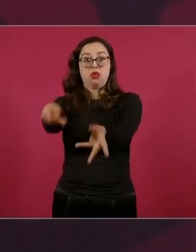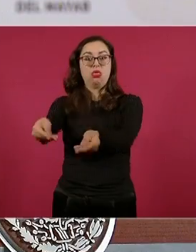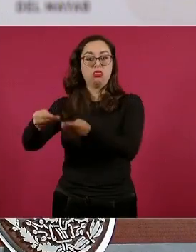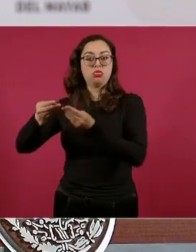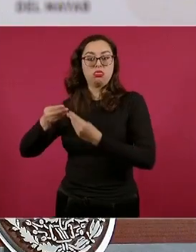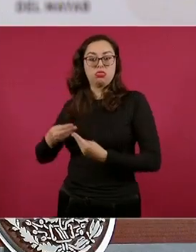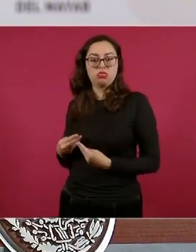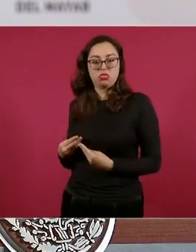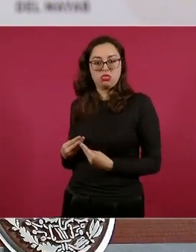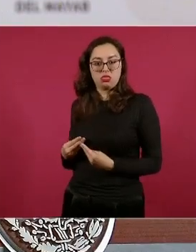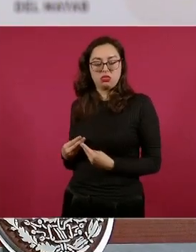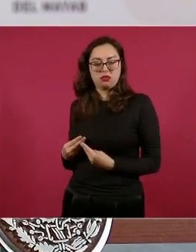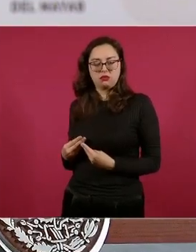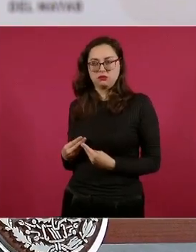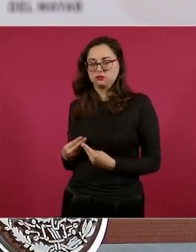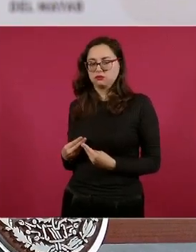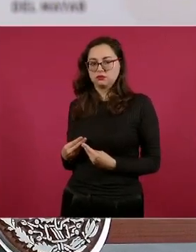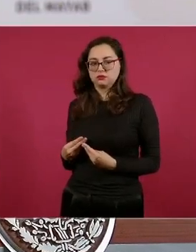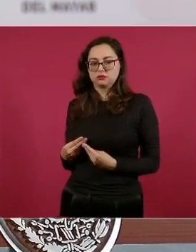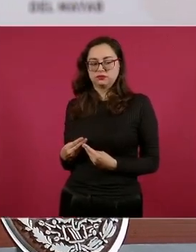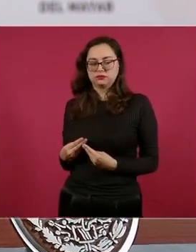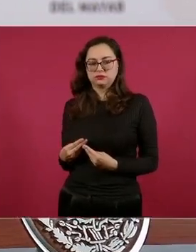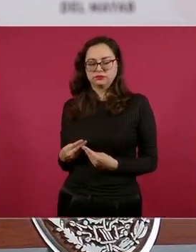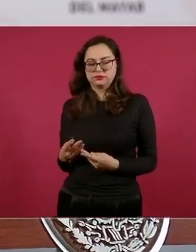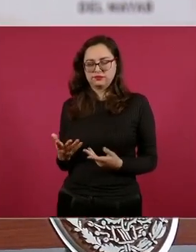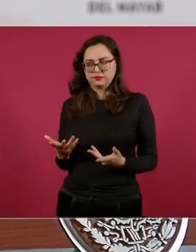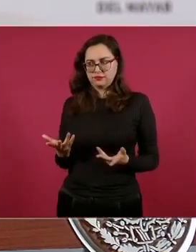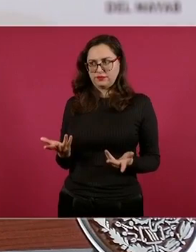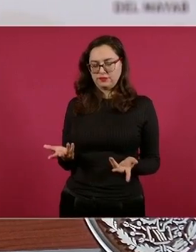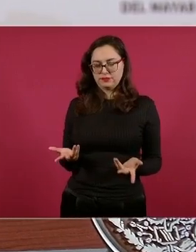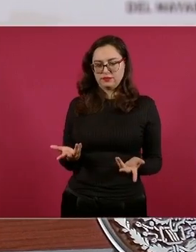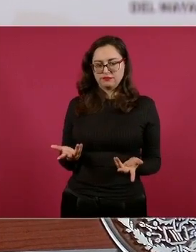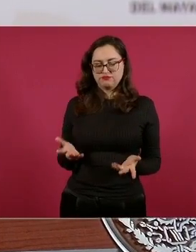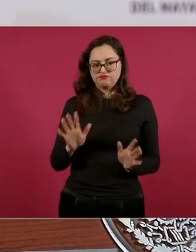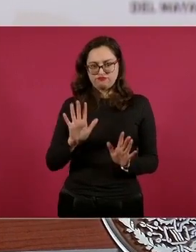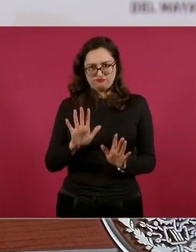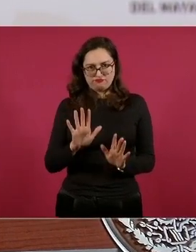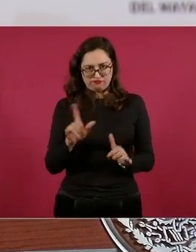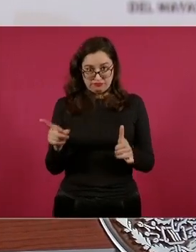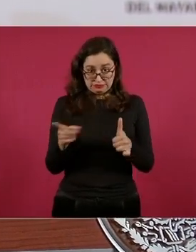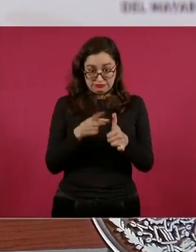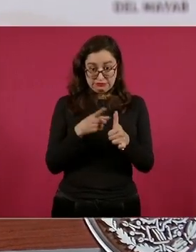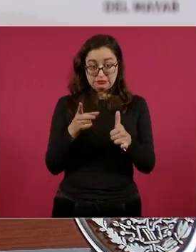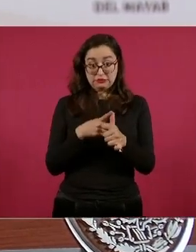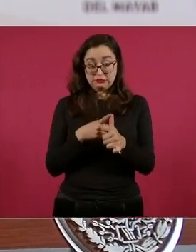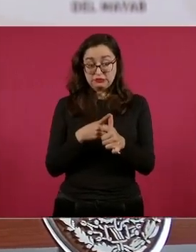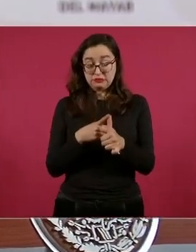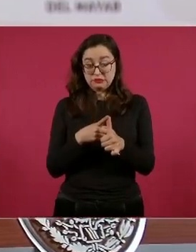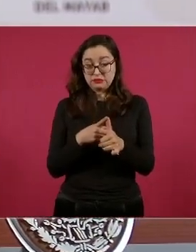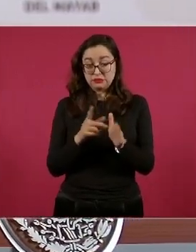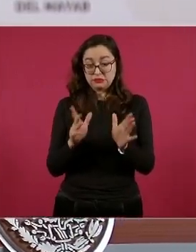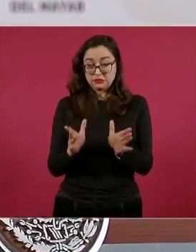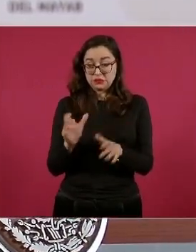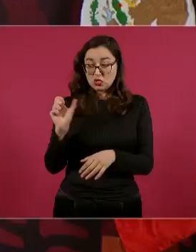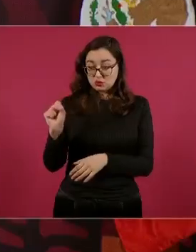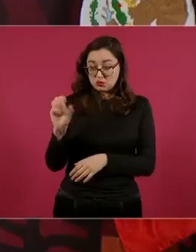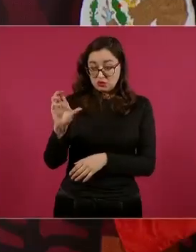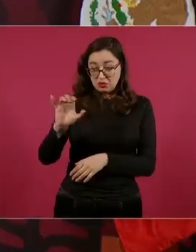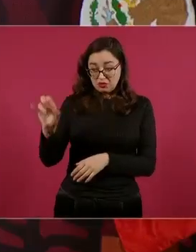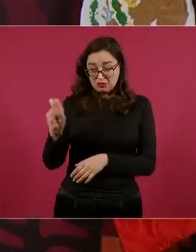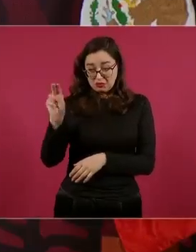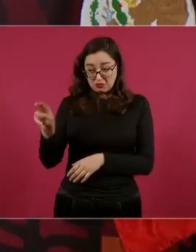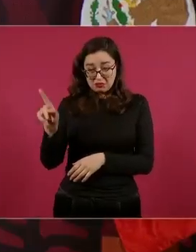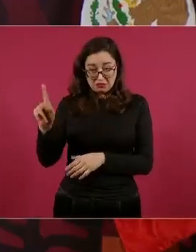Para empezar, desde el punto de vista legal, de procedimiento, no tenía